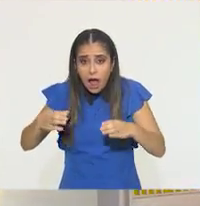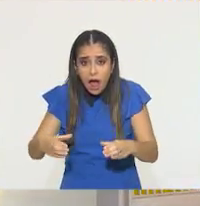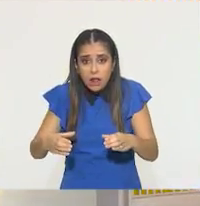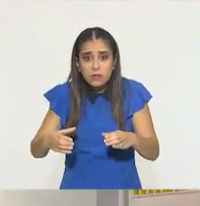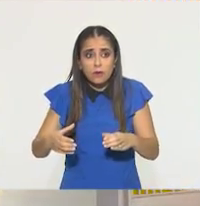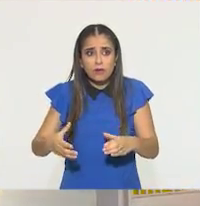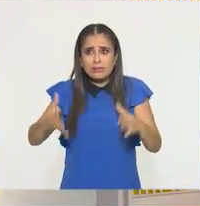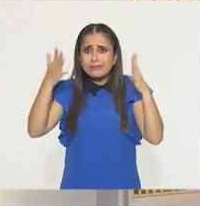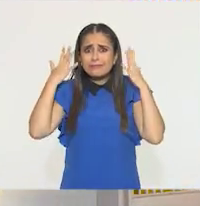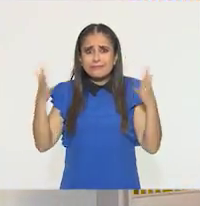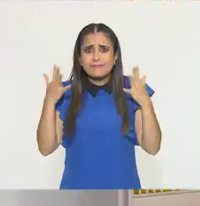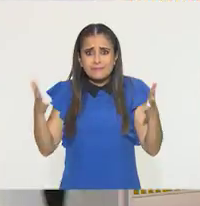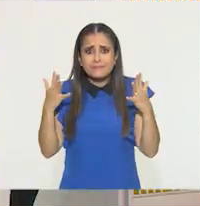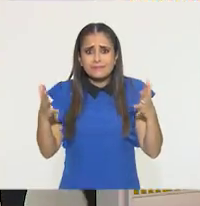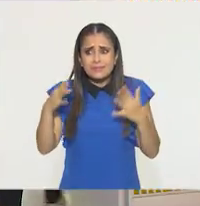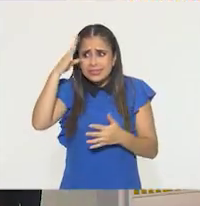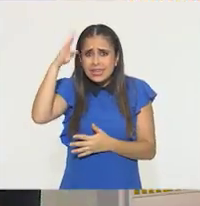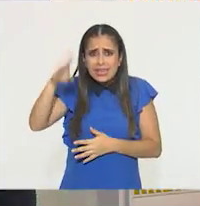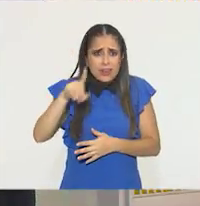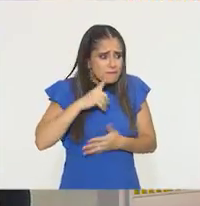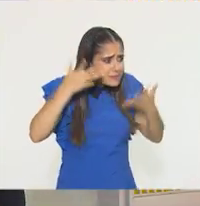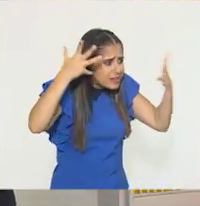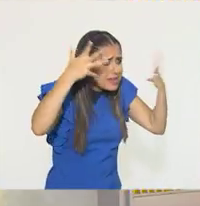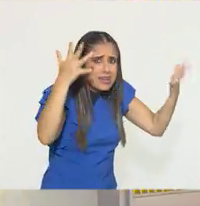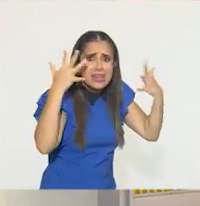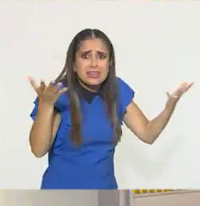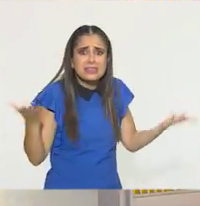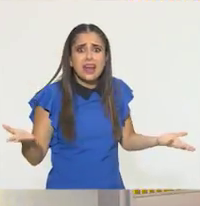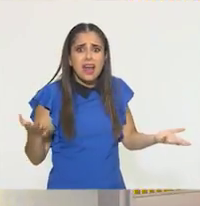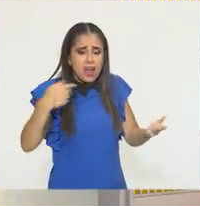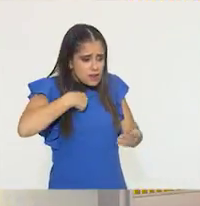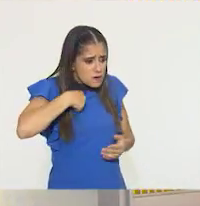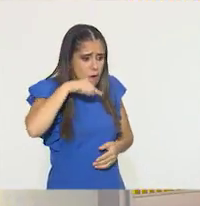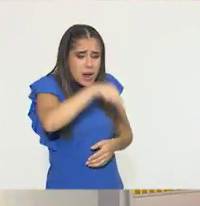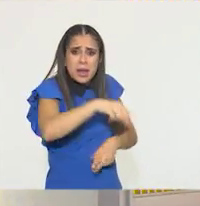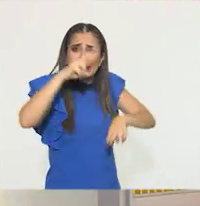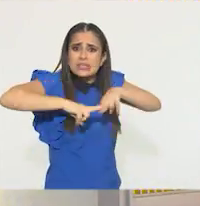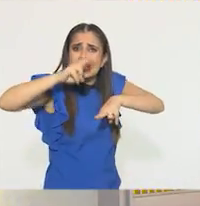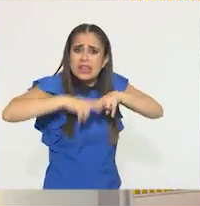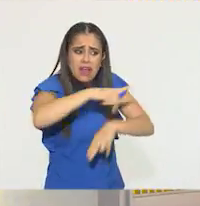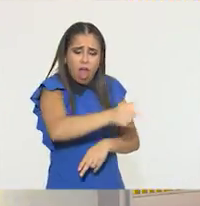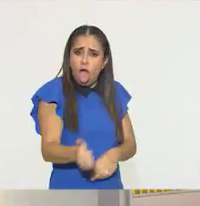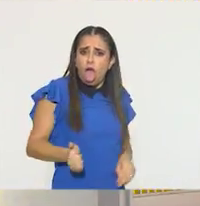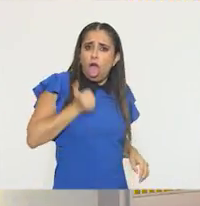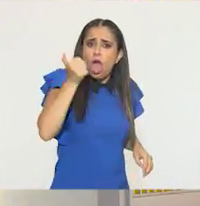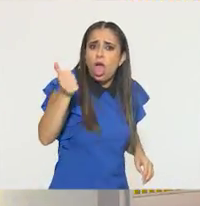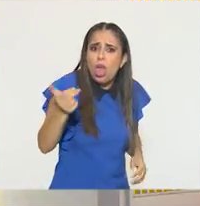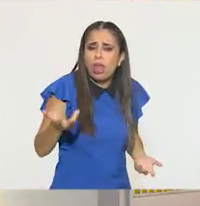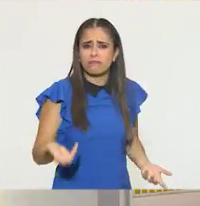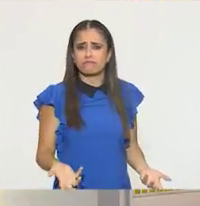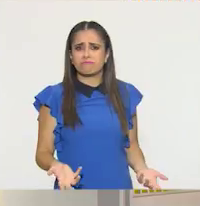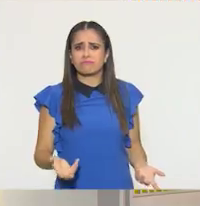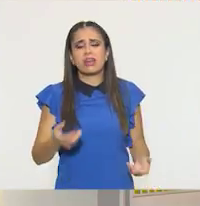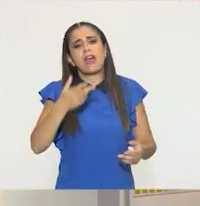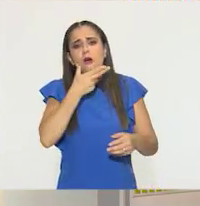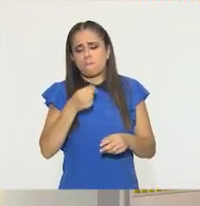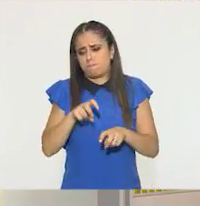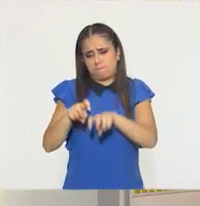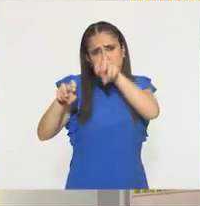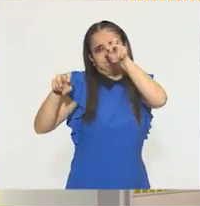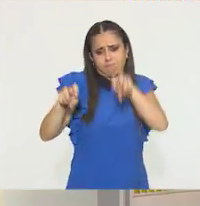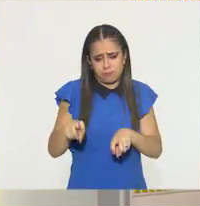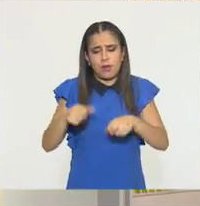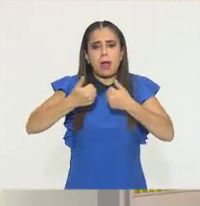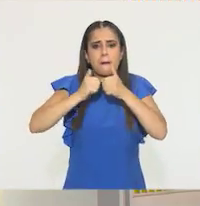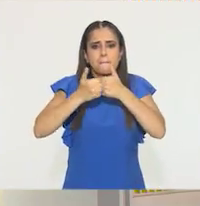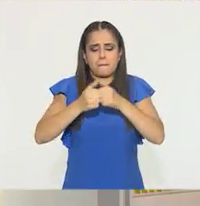el calmo! Piensa la señora. ¡Pero no me dejaré robar! Así que se sienta al lado del hombre, parte